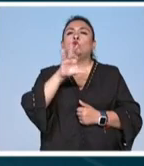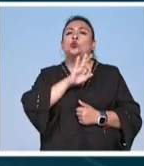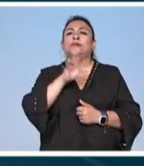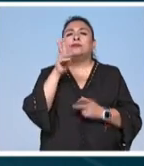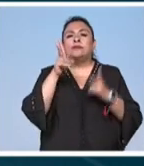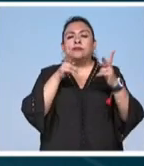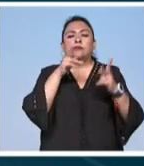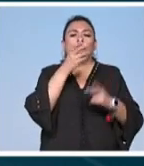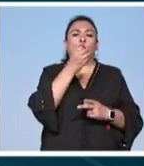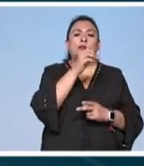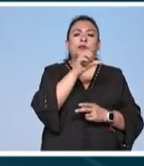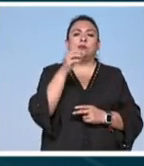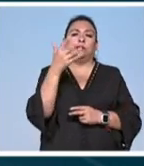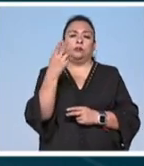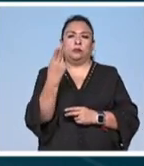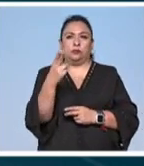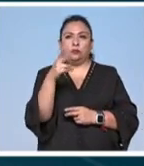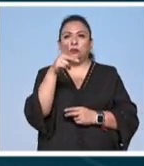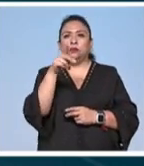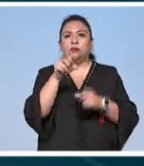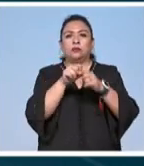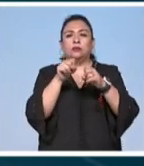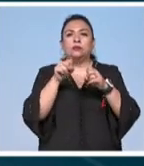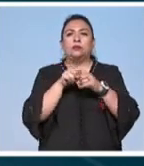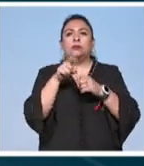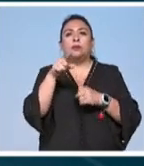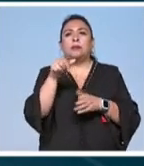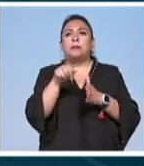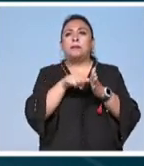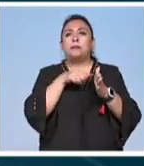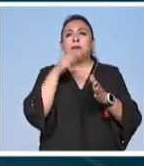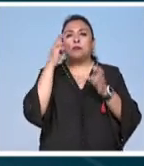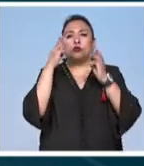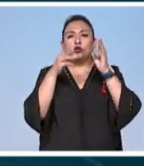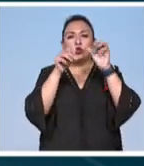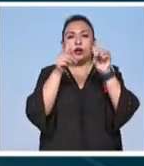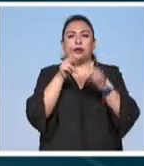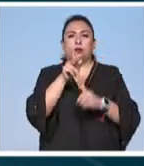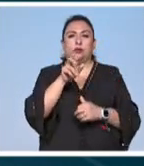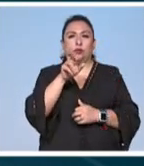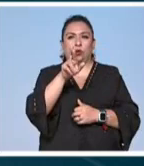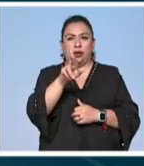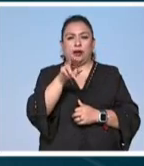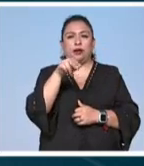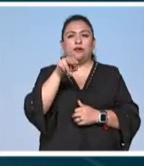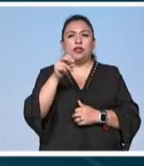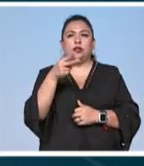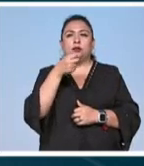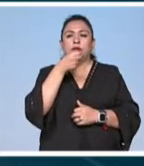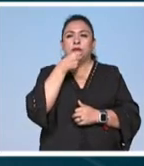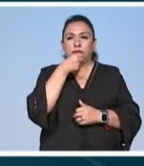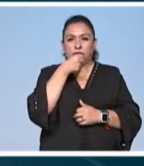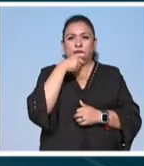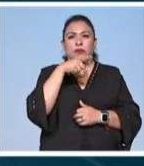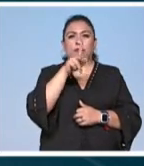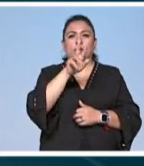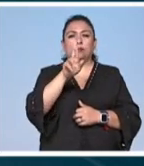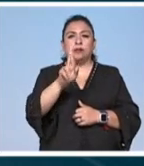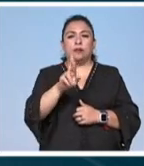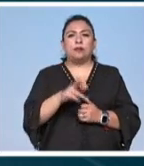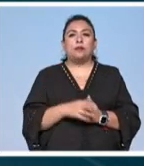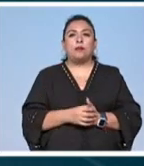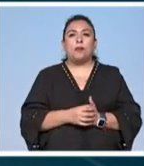durante octubre y hasta el 5 de noviembre en la sala pieza del mes en el museo de arte popular noticias 22 karen